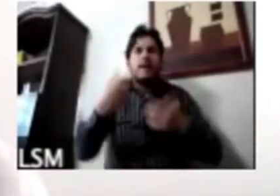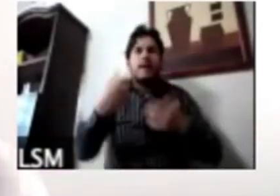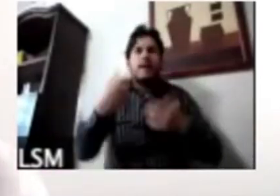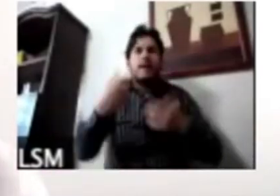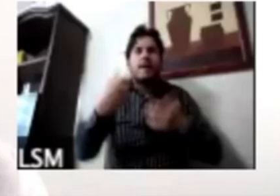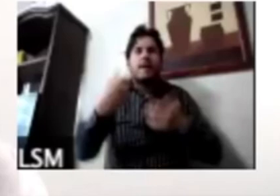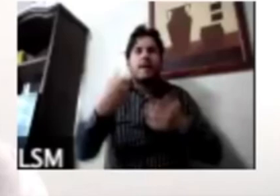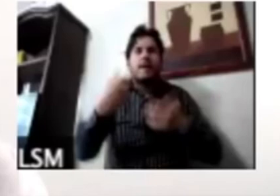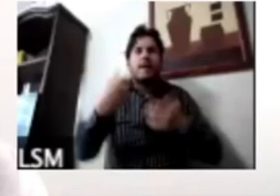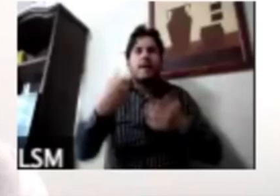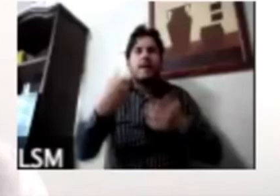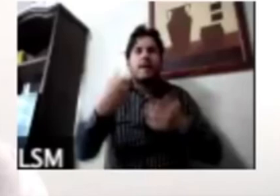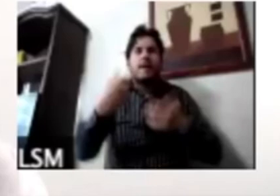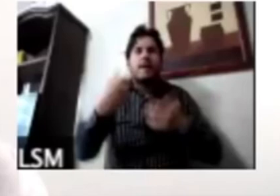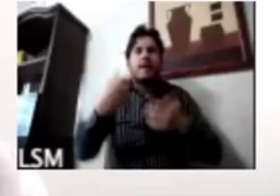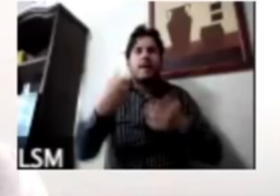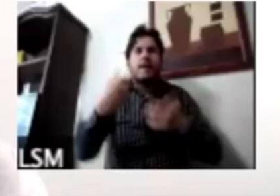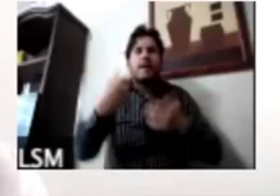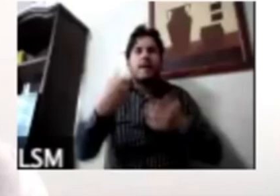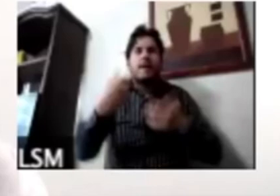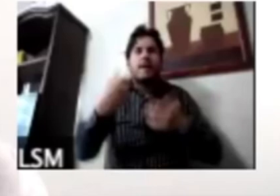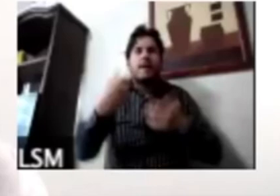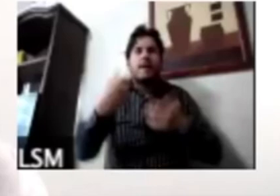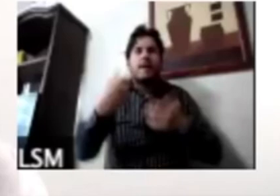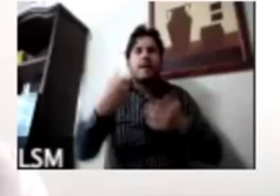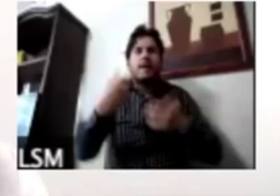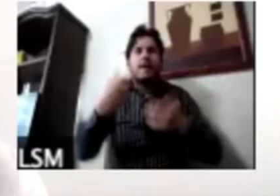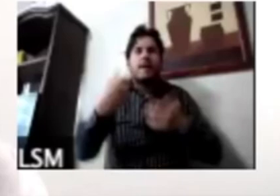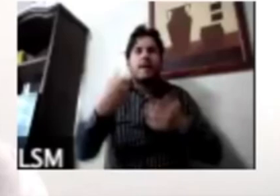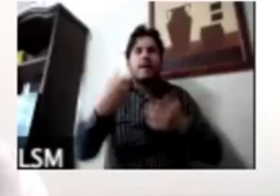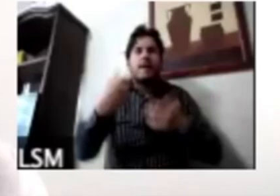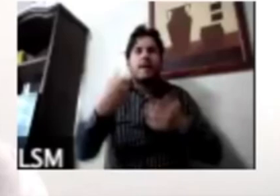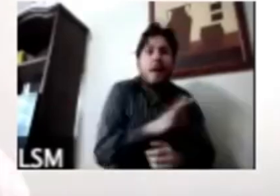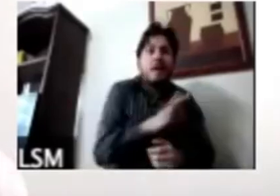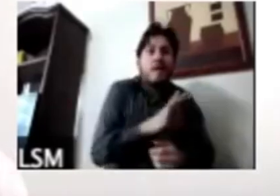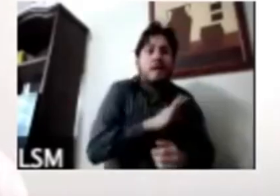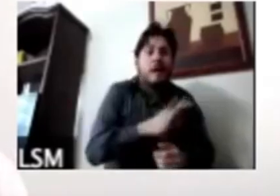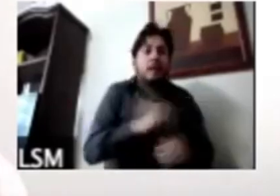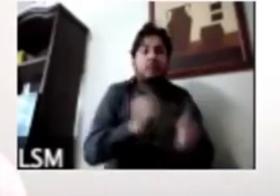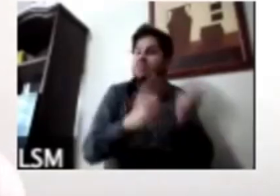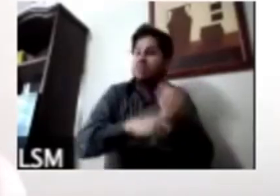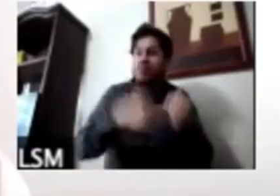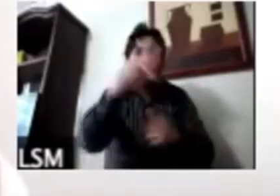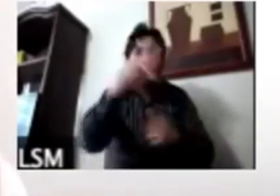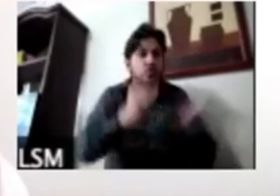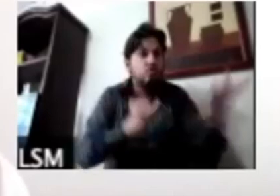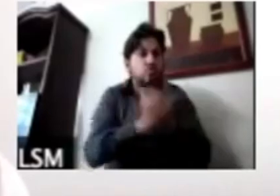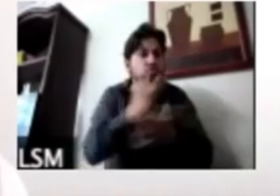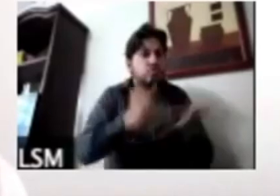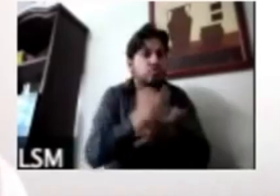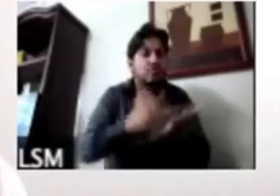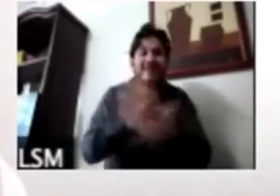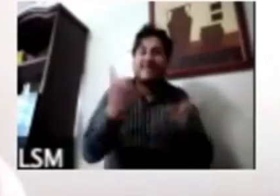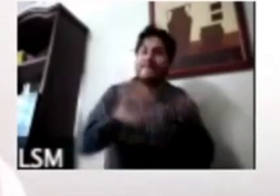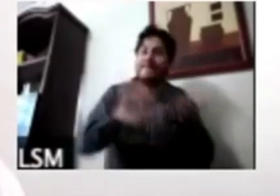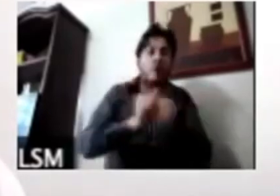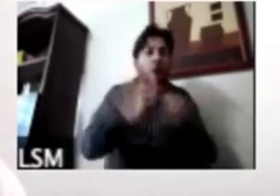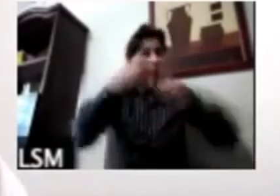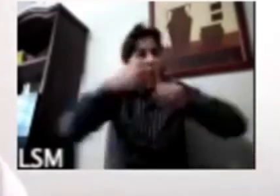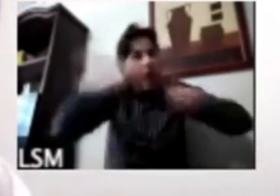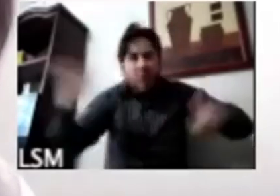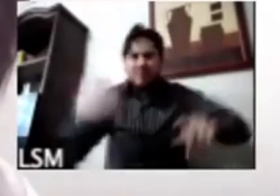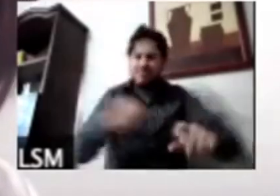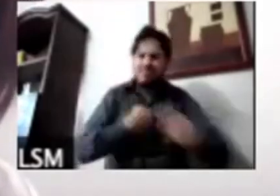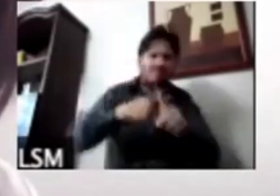gente tenga credibilidad en esto pues va a ser un poco más fácil que puedan tomar muchas decisiones y también en el orden de las prioridades que ellos mismos